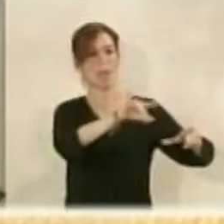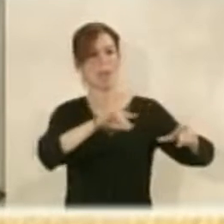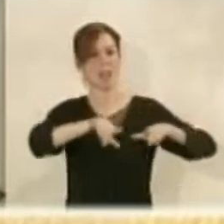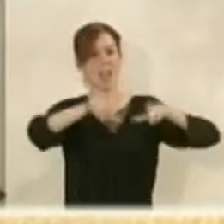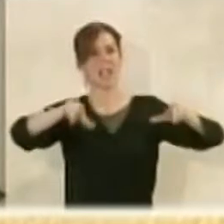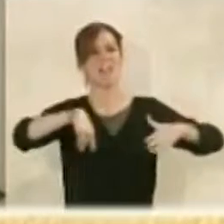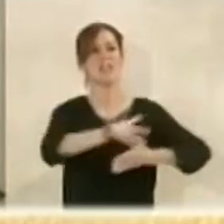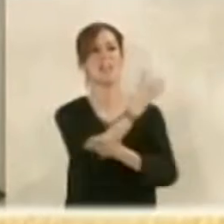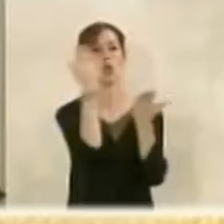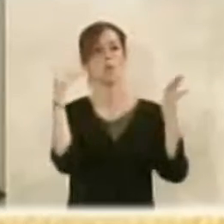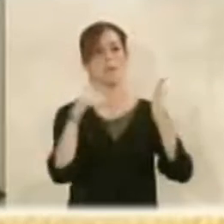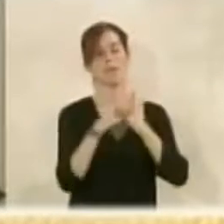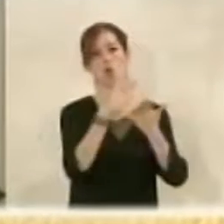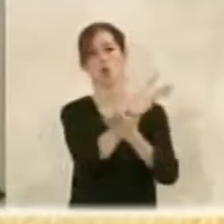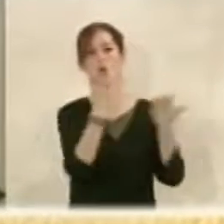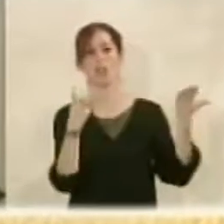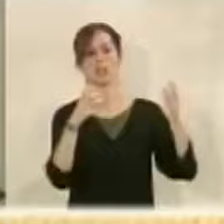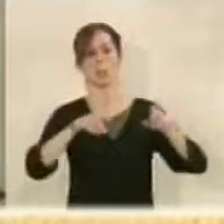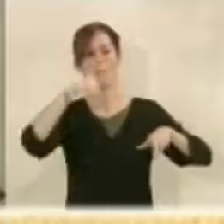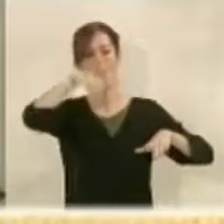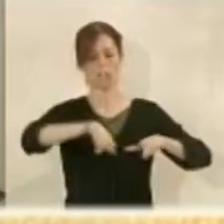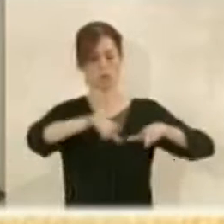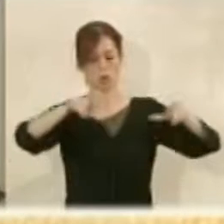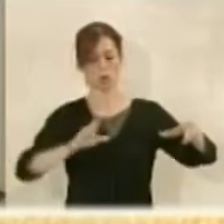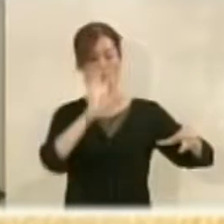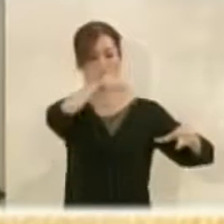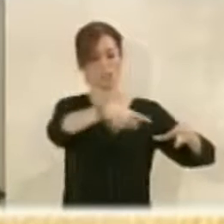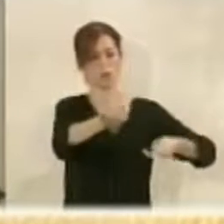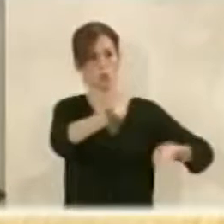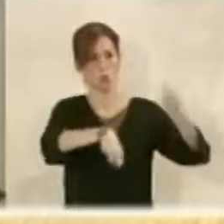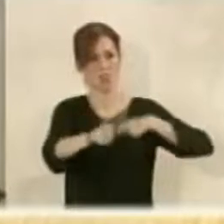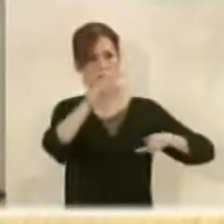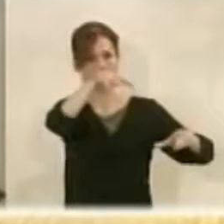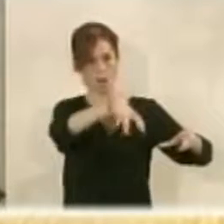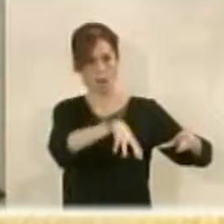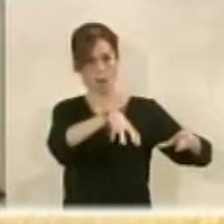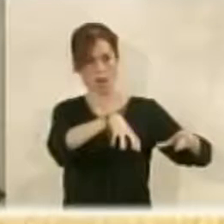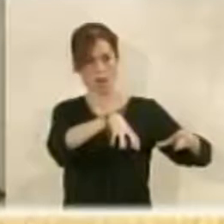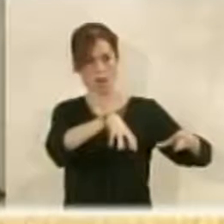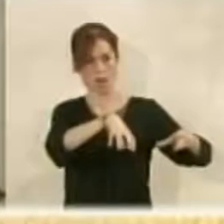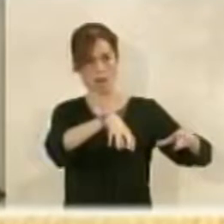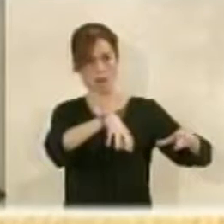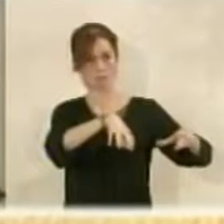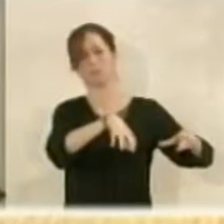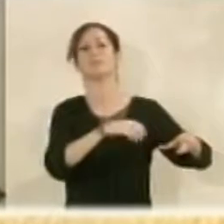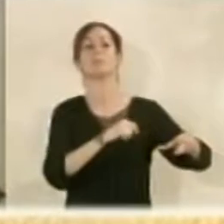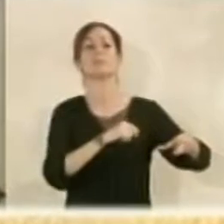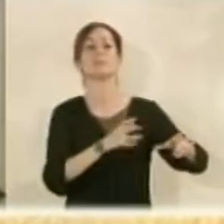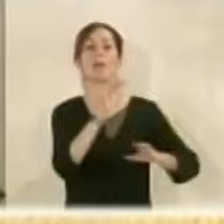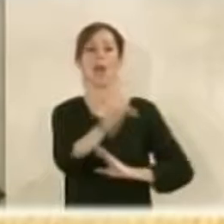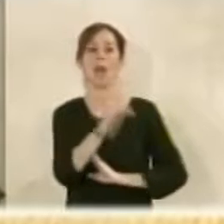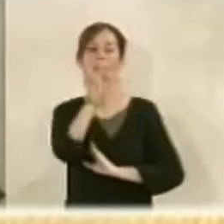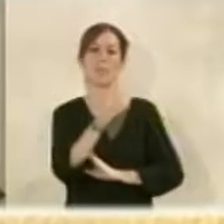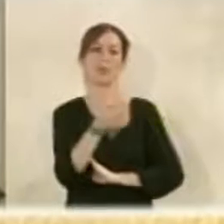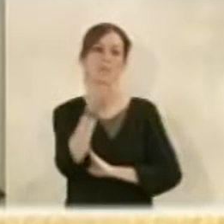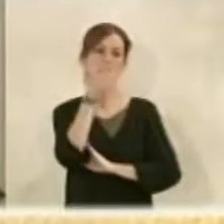de 19.800 metros, que es la que va a ocupar el centro comercial de la comercial Belenram, además